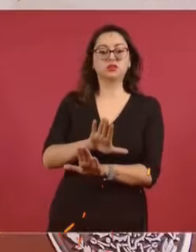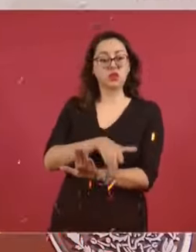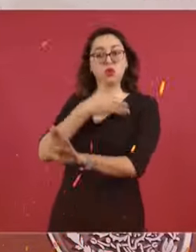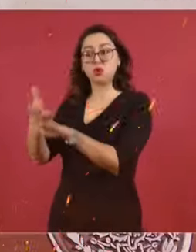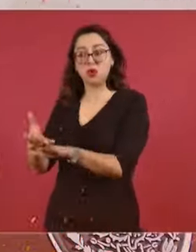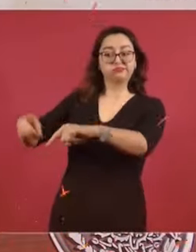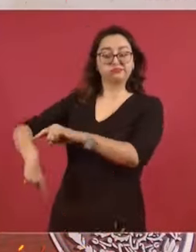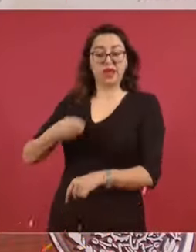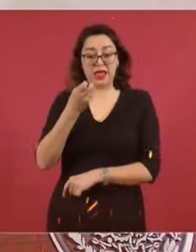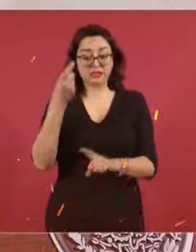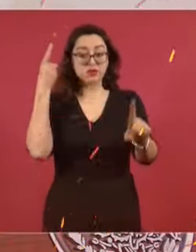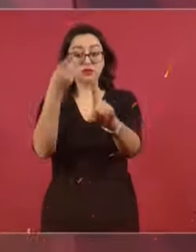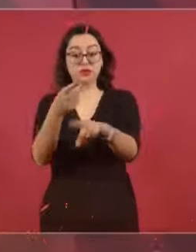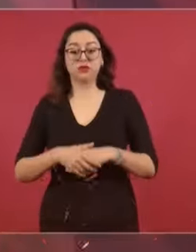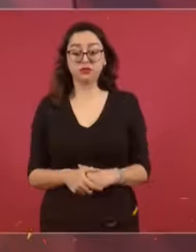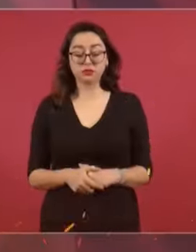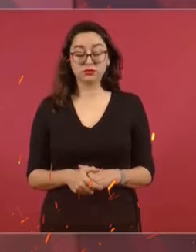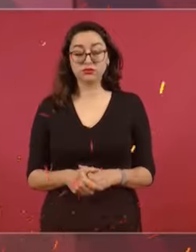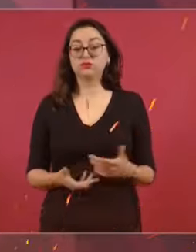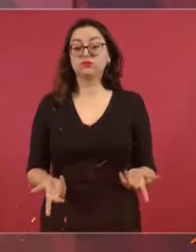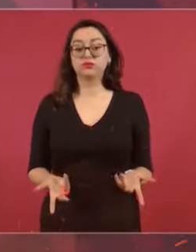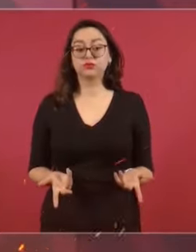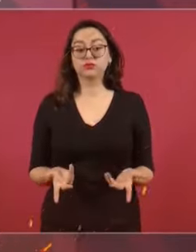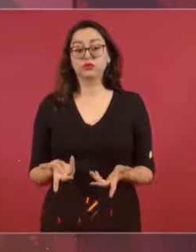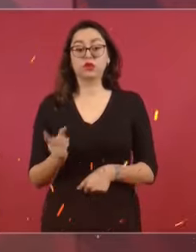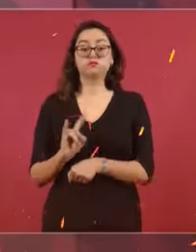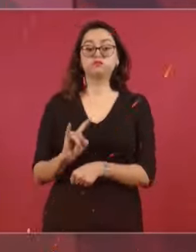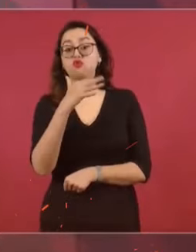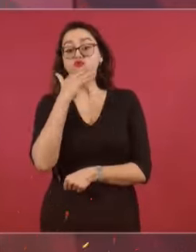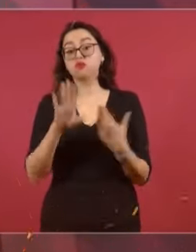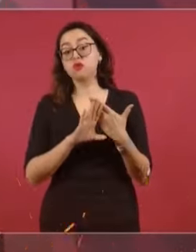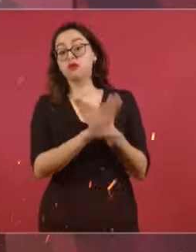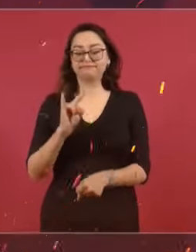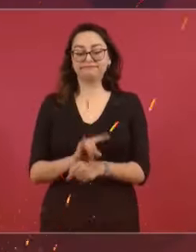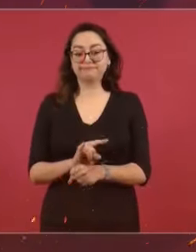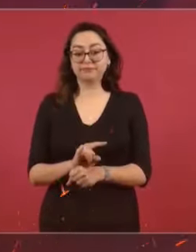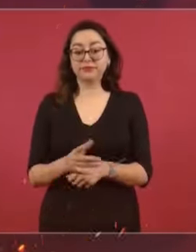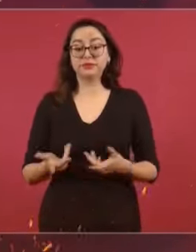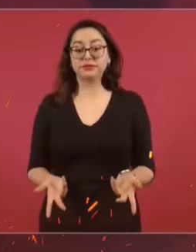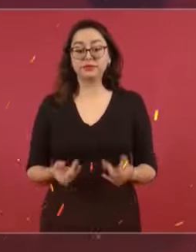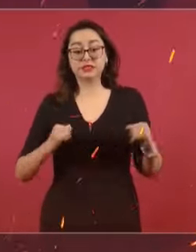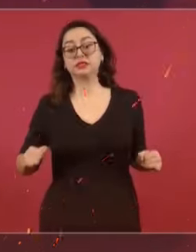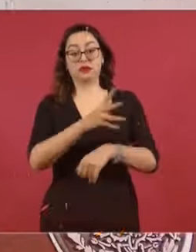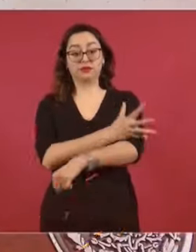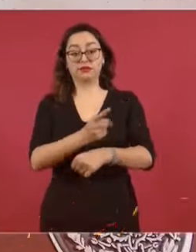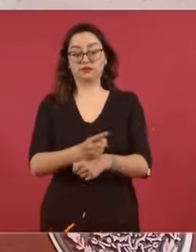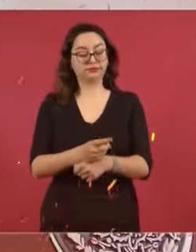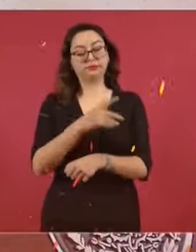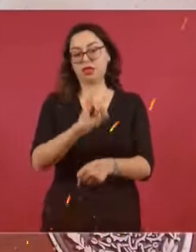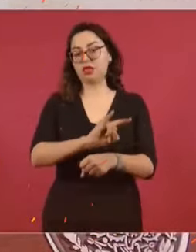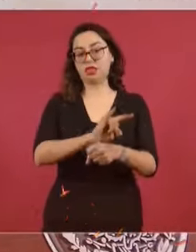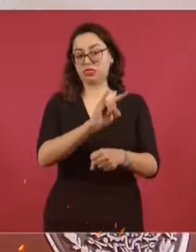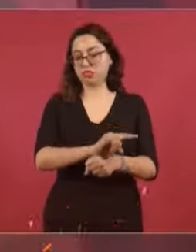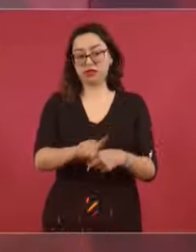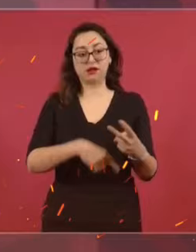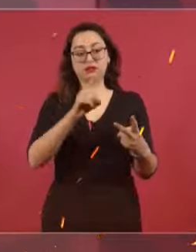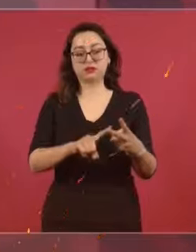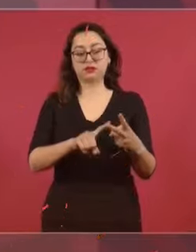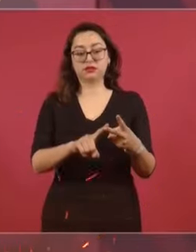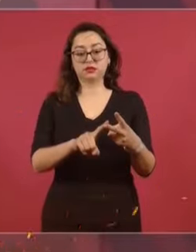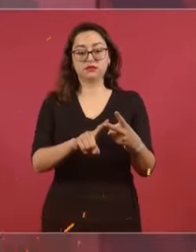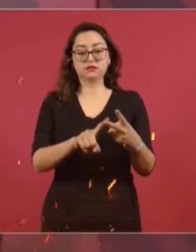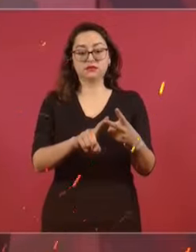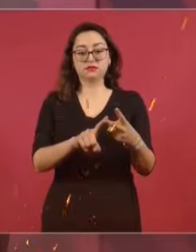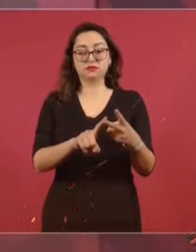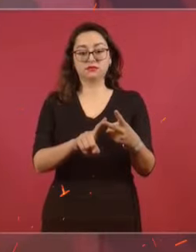todas las empresas públicas, para simular que se combatía la corrupción como el Instituto de la Transparencia, para simular de que ya